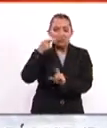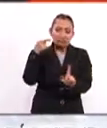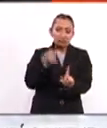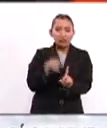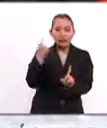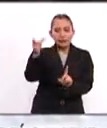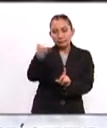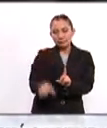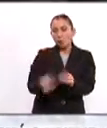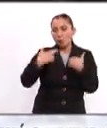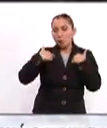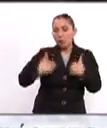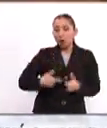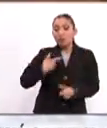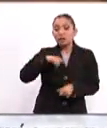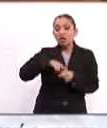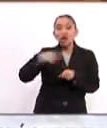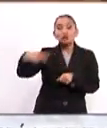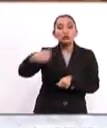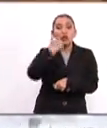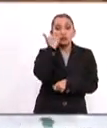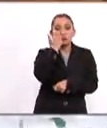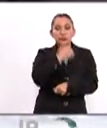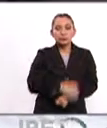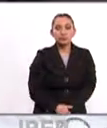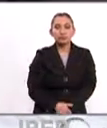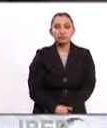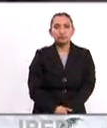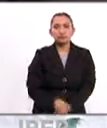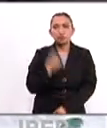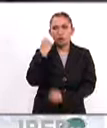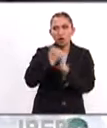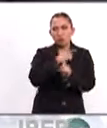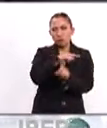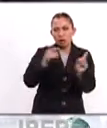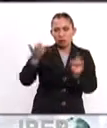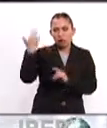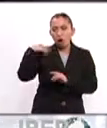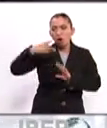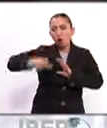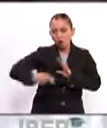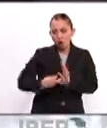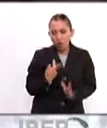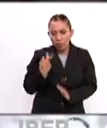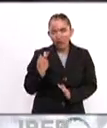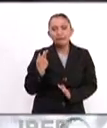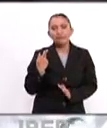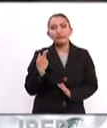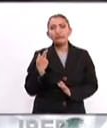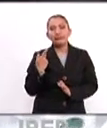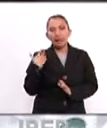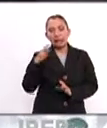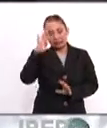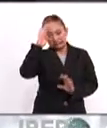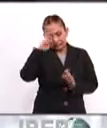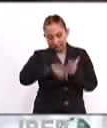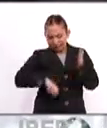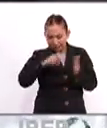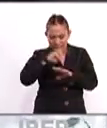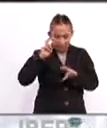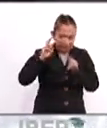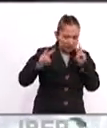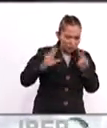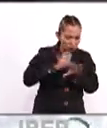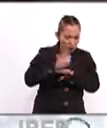prioridad es el aspecto humano y personal de sus estudiantes. Hace un año y medio volvimos a repensar, a